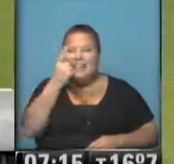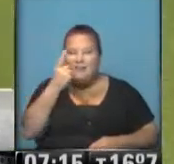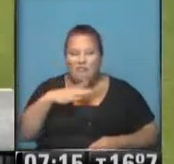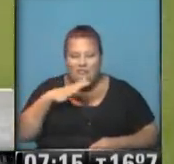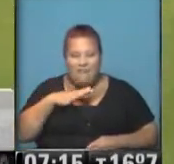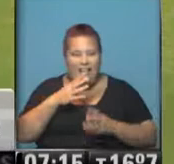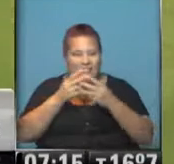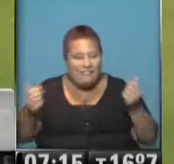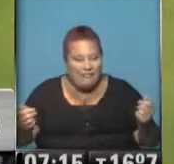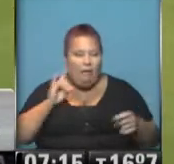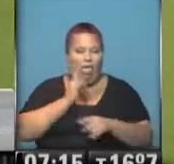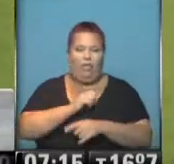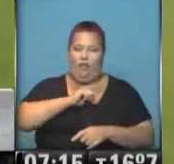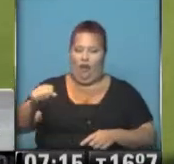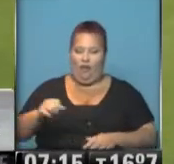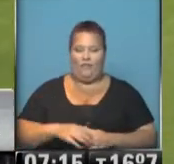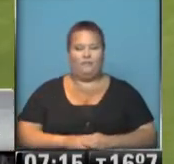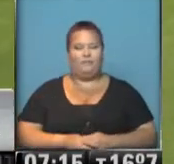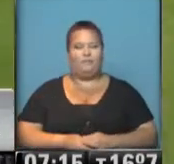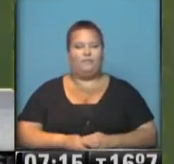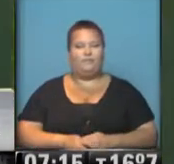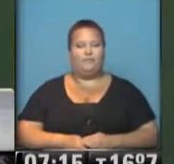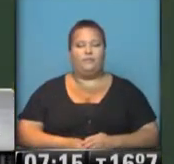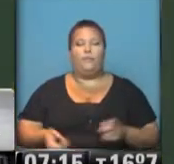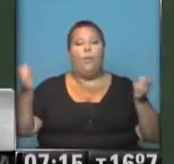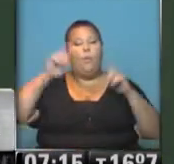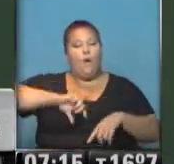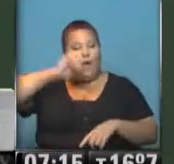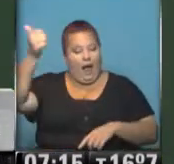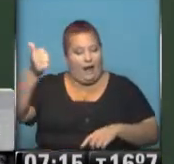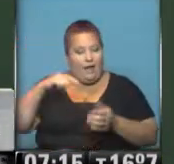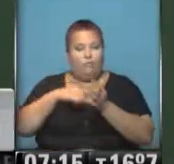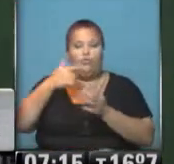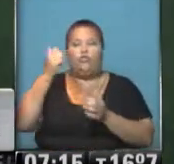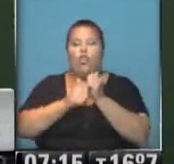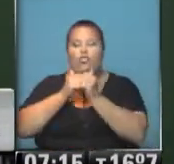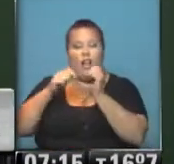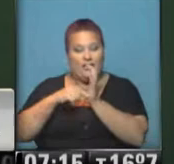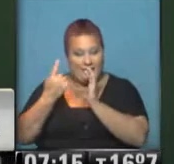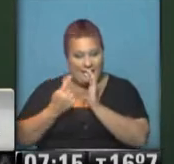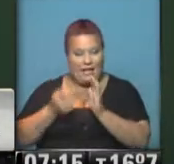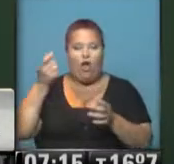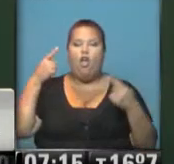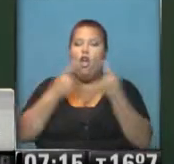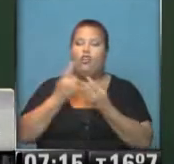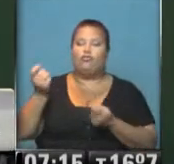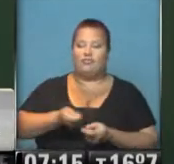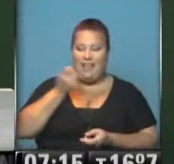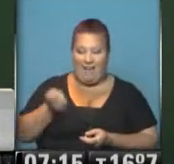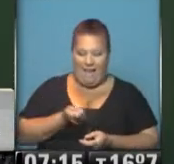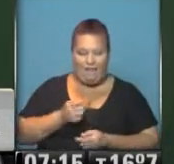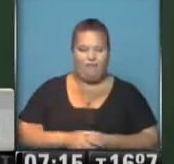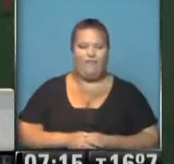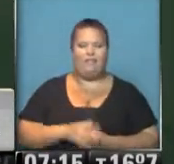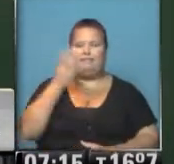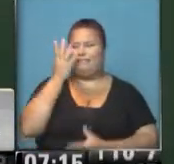del final del partido. Volvió la victoria y a sumar de atrás Rosario Central lo hizo ante Banfield. Plagado